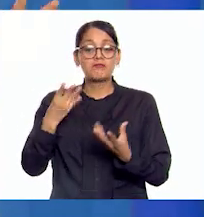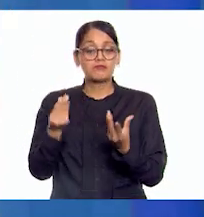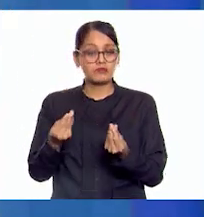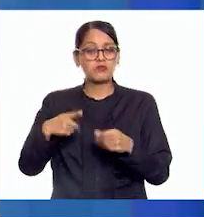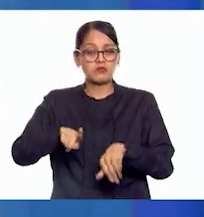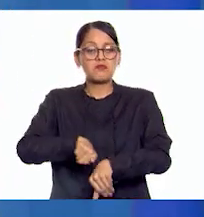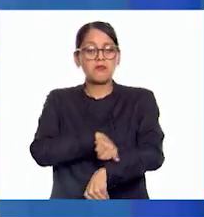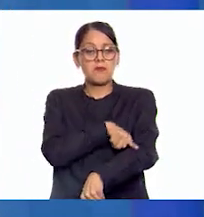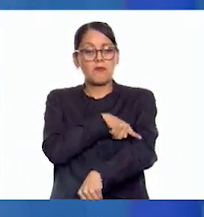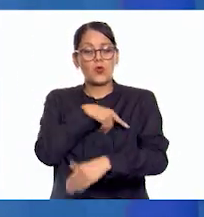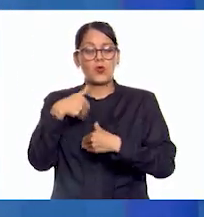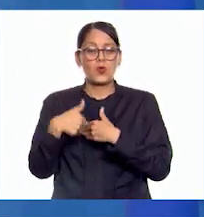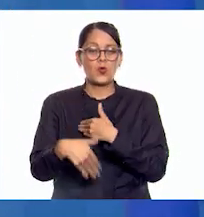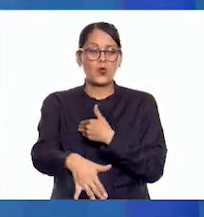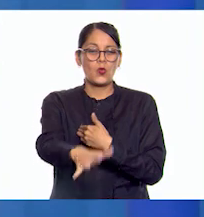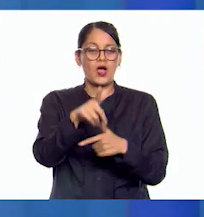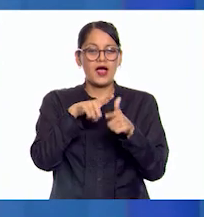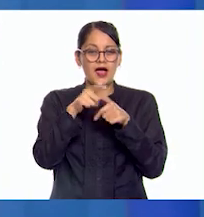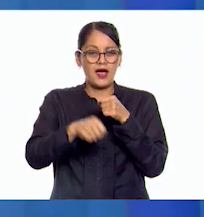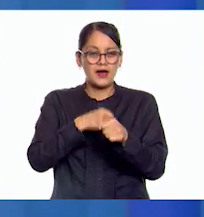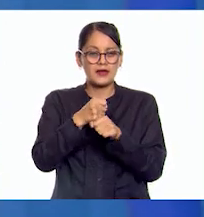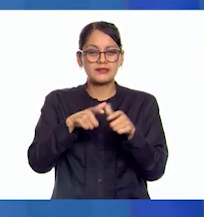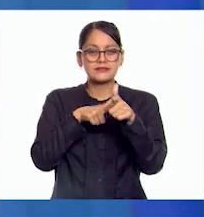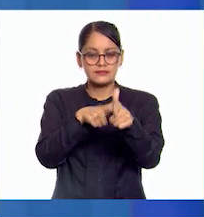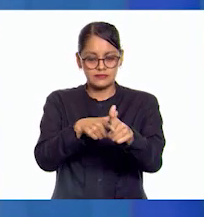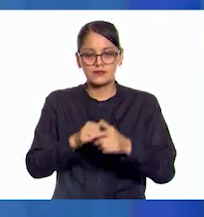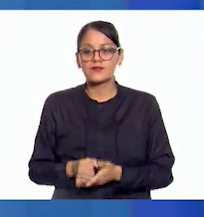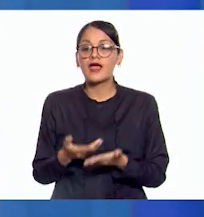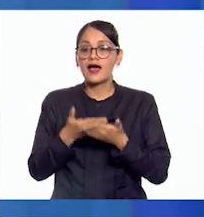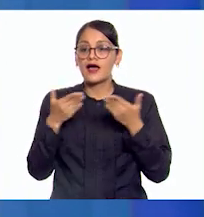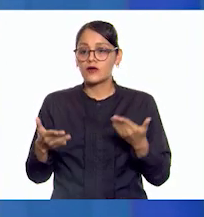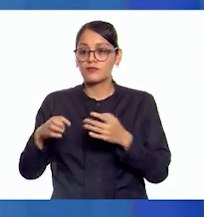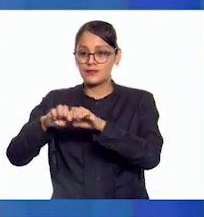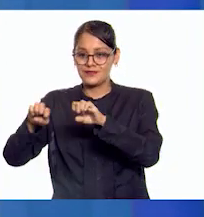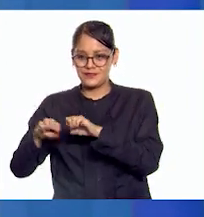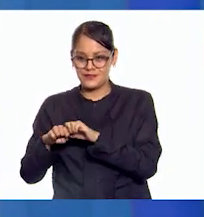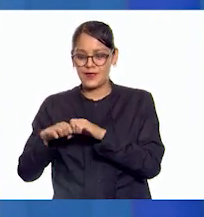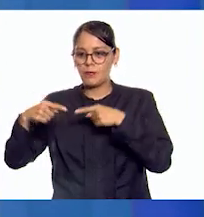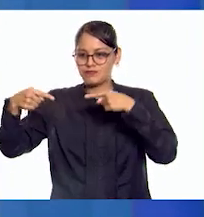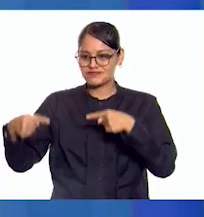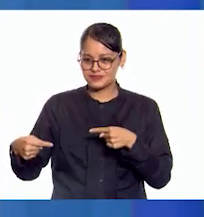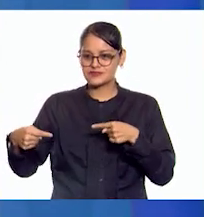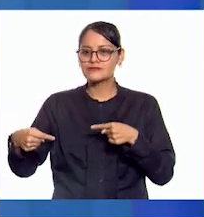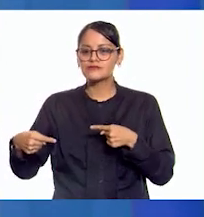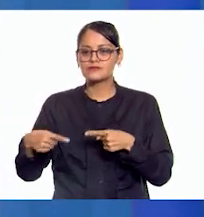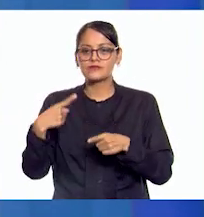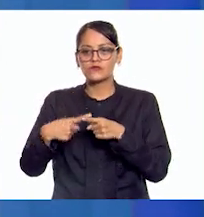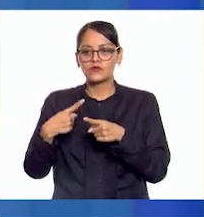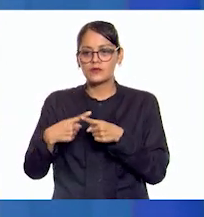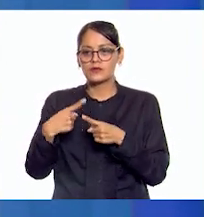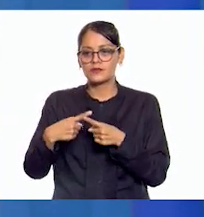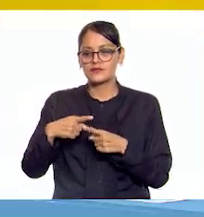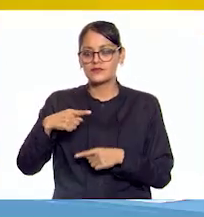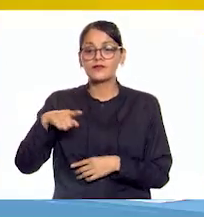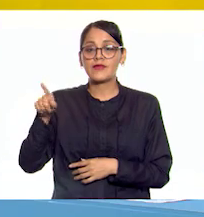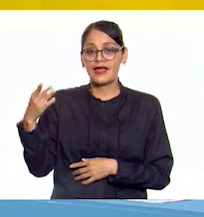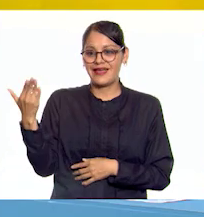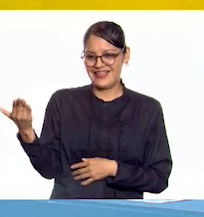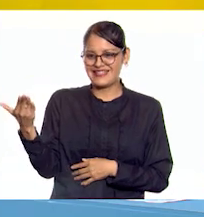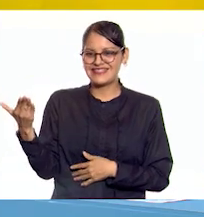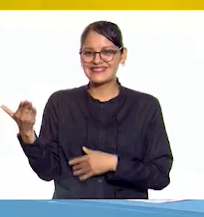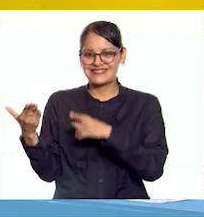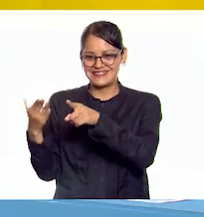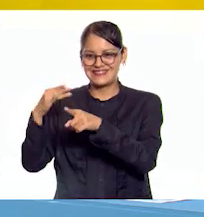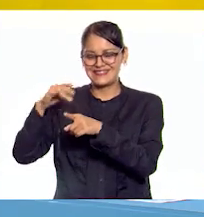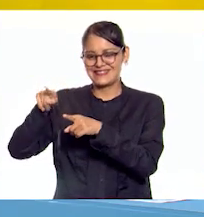duración. El día de hoy tenemos a un equipo rotador de muy alto nivel, Jenny y los niños y niñas de